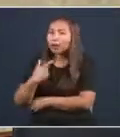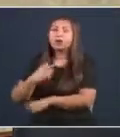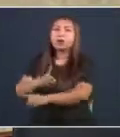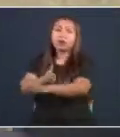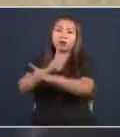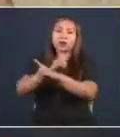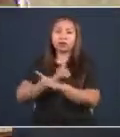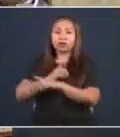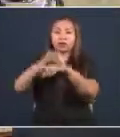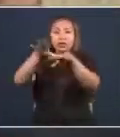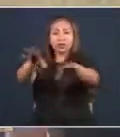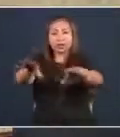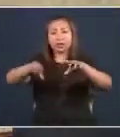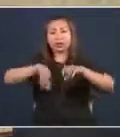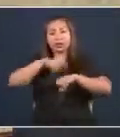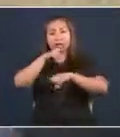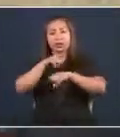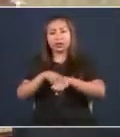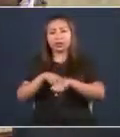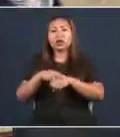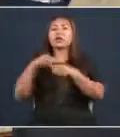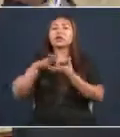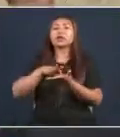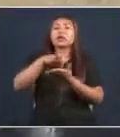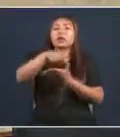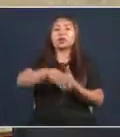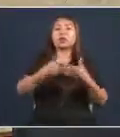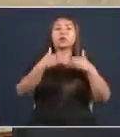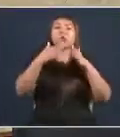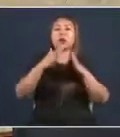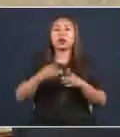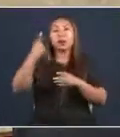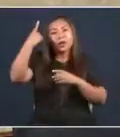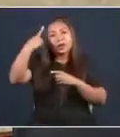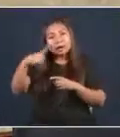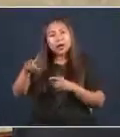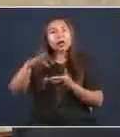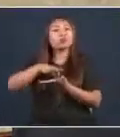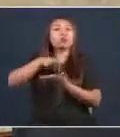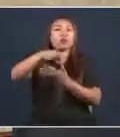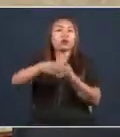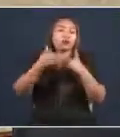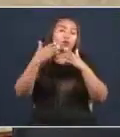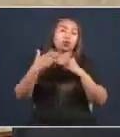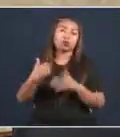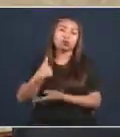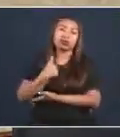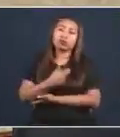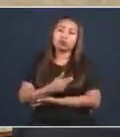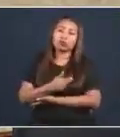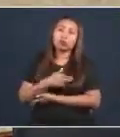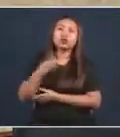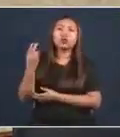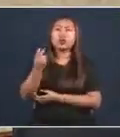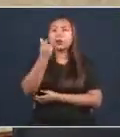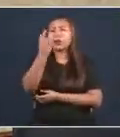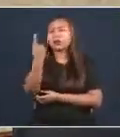esta institución es del pueblo. Y va a ser para el pueblo. Y nosotros somos transitorios.